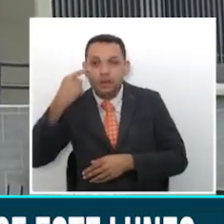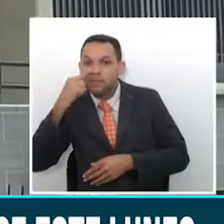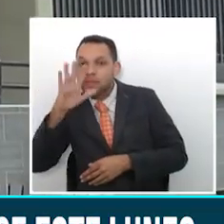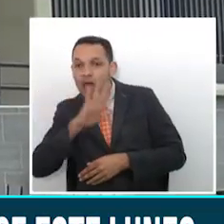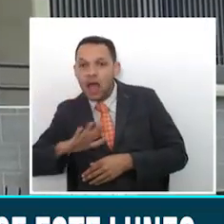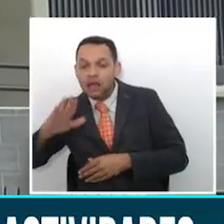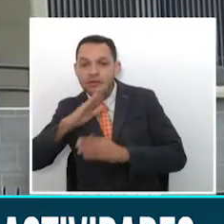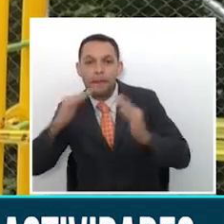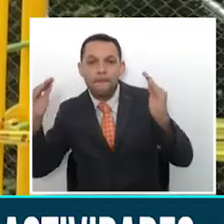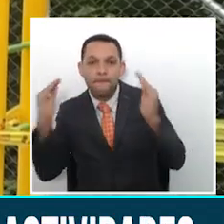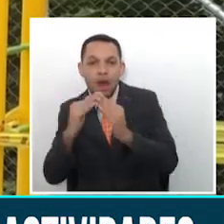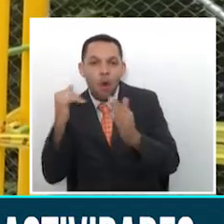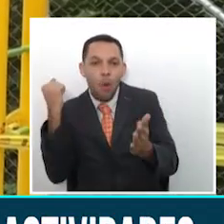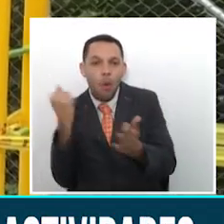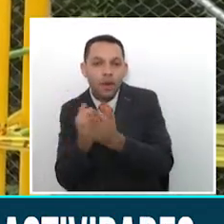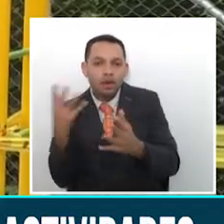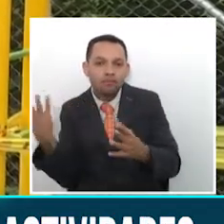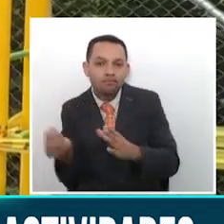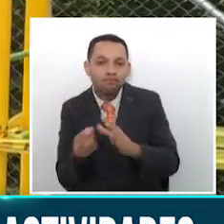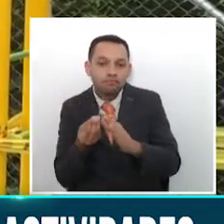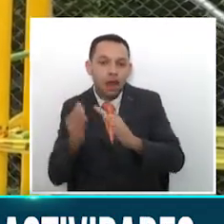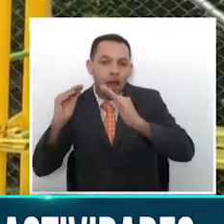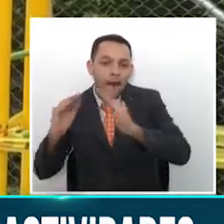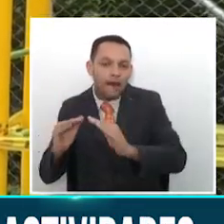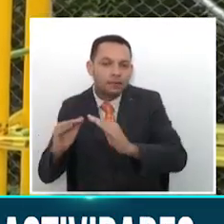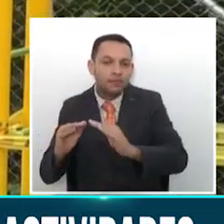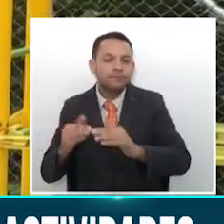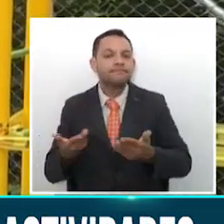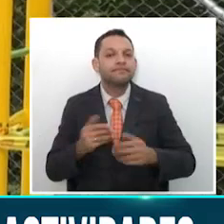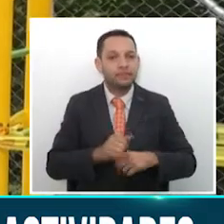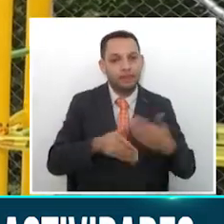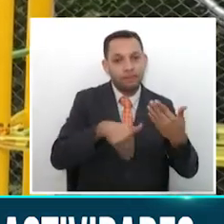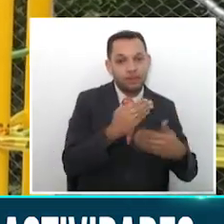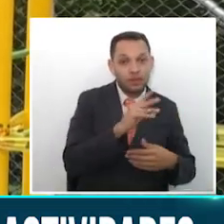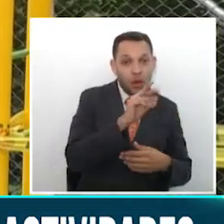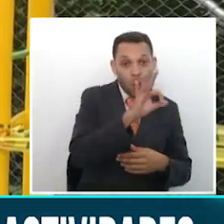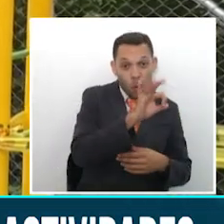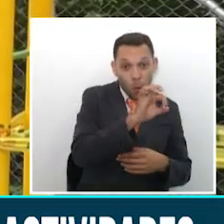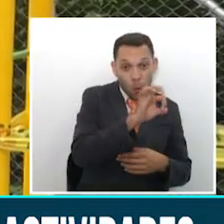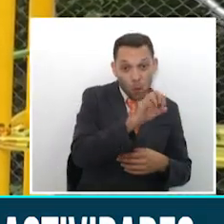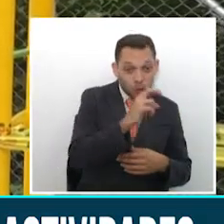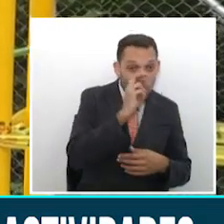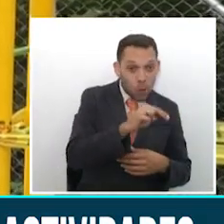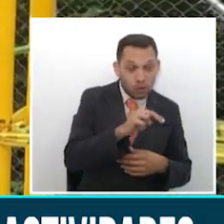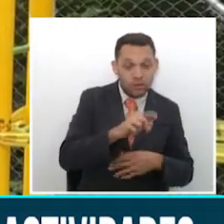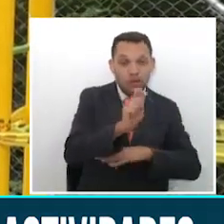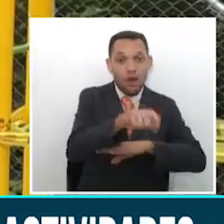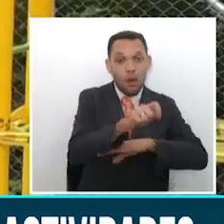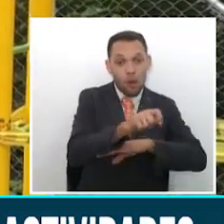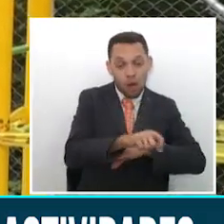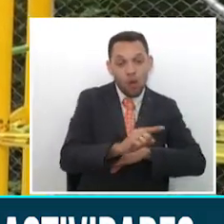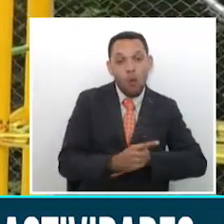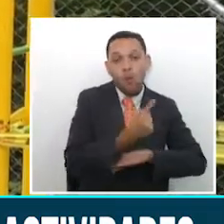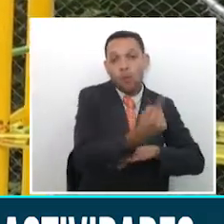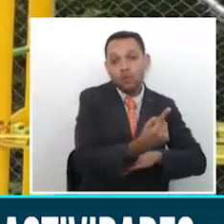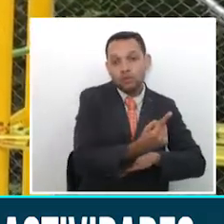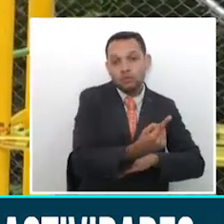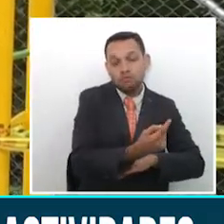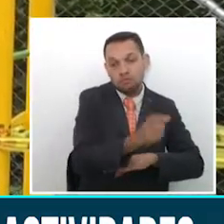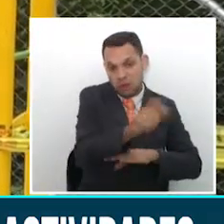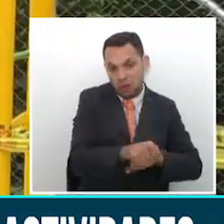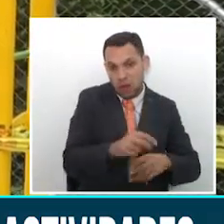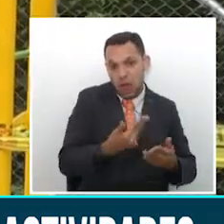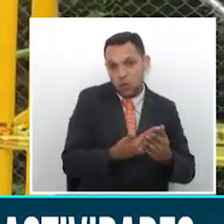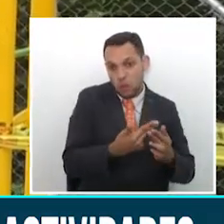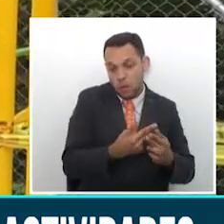aislamiento preventivo obligatorio. Si se abren los términos el 8 y por decir algo llega un abogado con su cédula en 1 que es atendido el